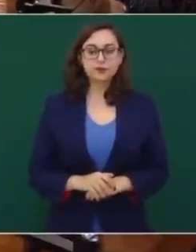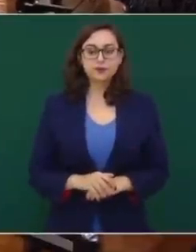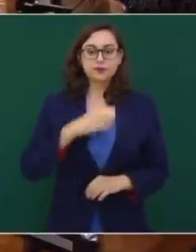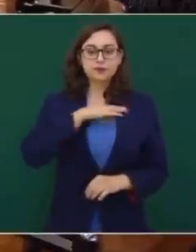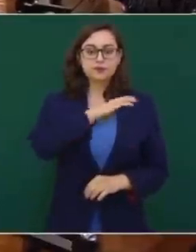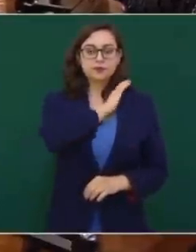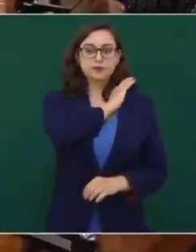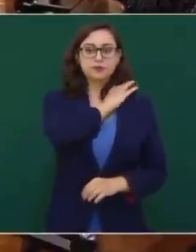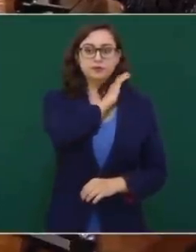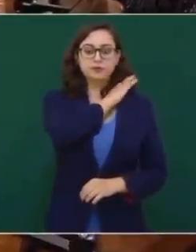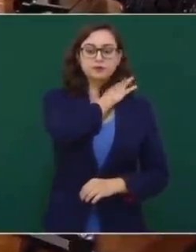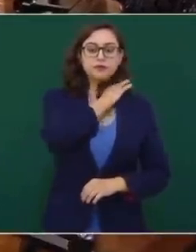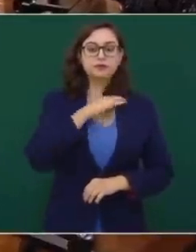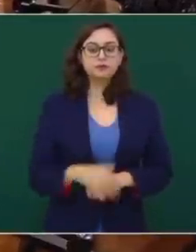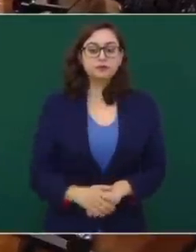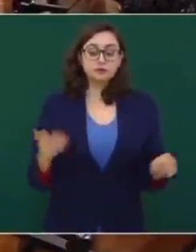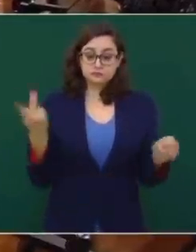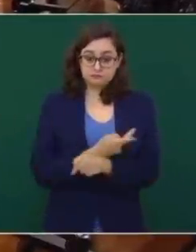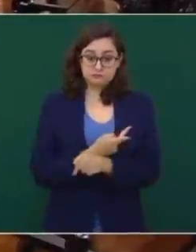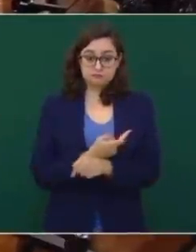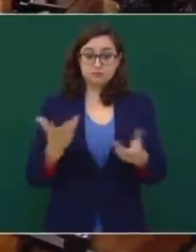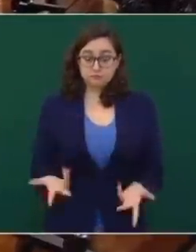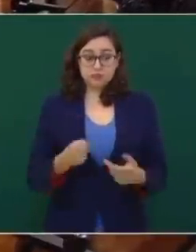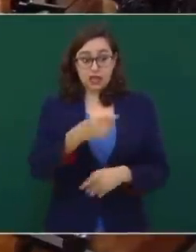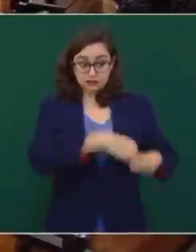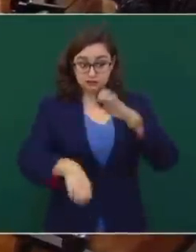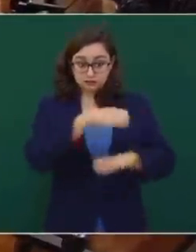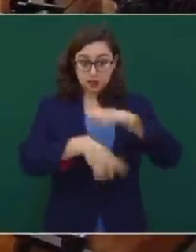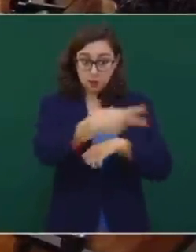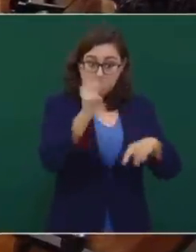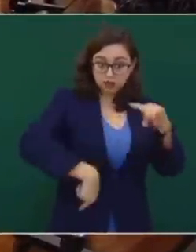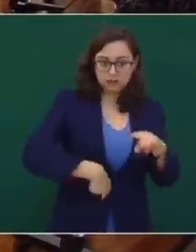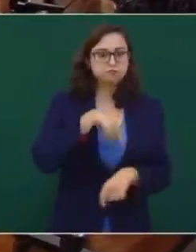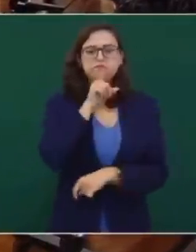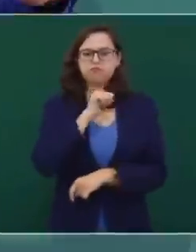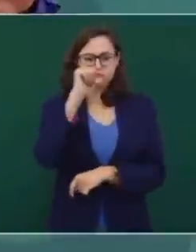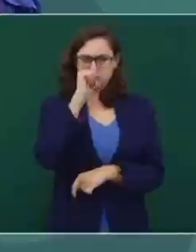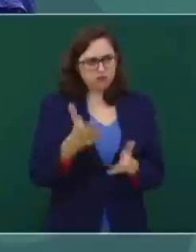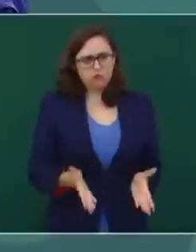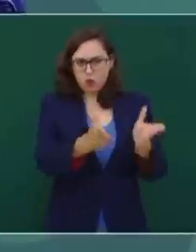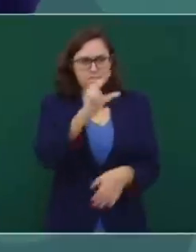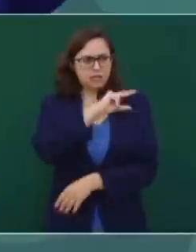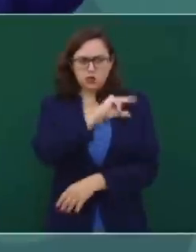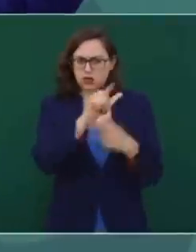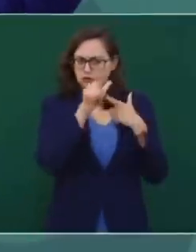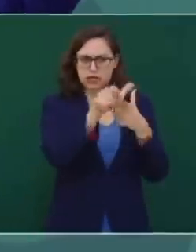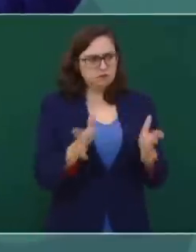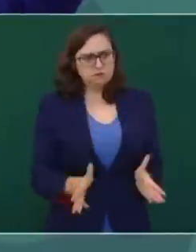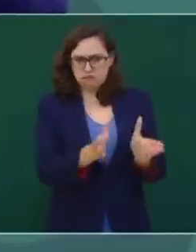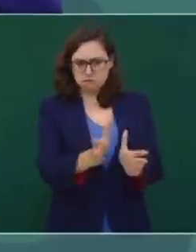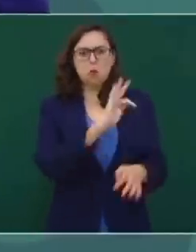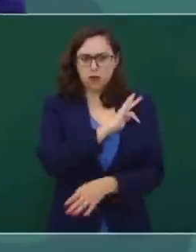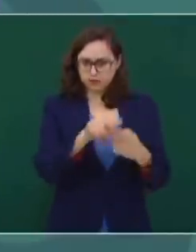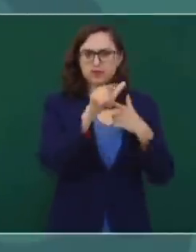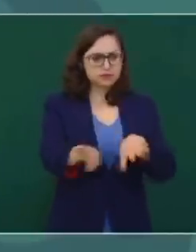les confiscan sus empresas, no hay nacionalización, no hay expropiación. Se les deja una parte del mercado,